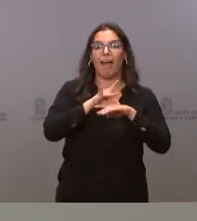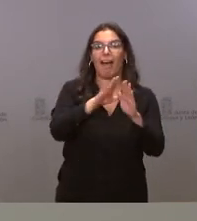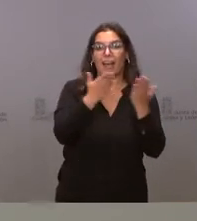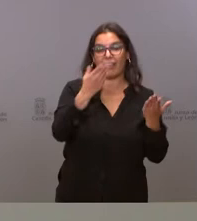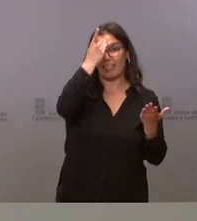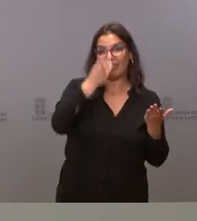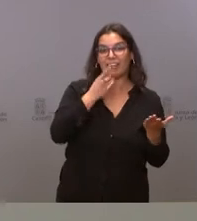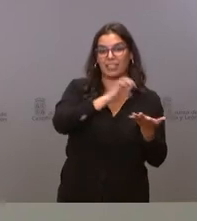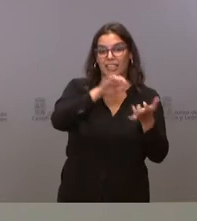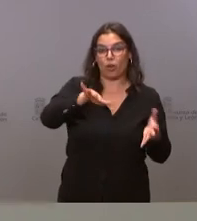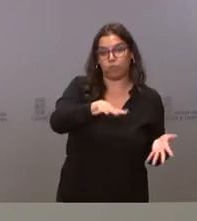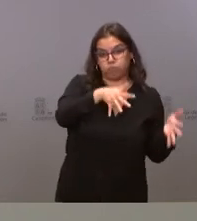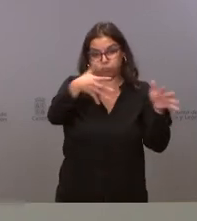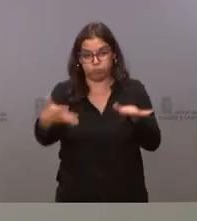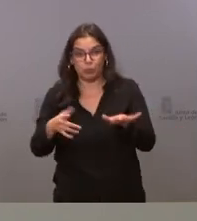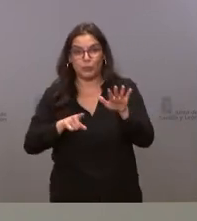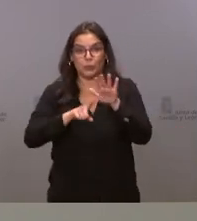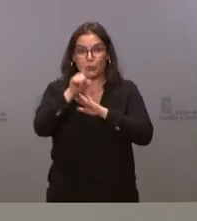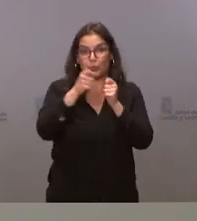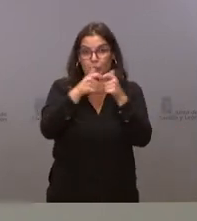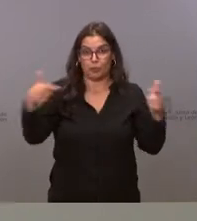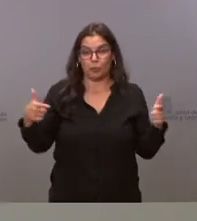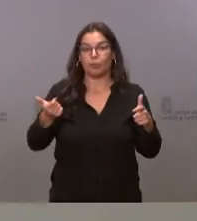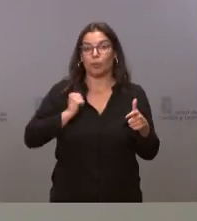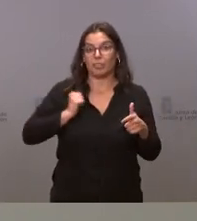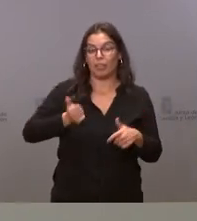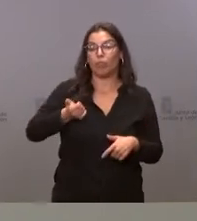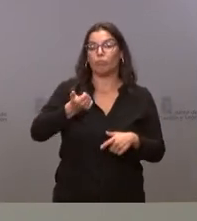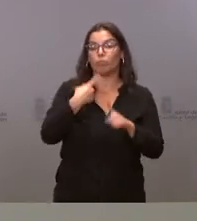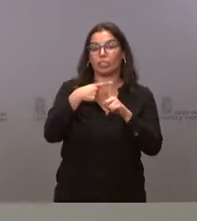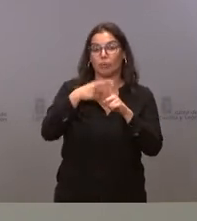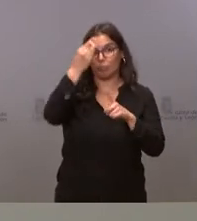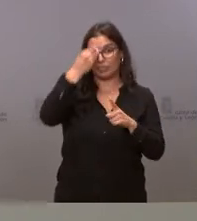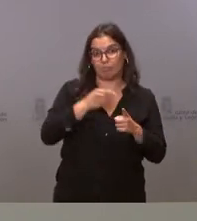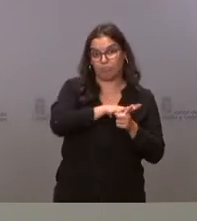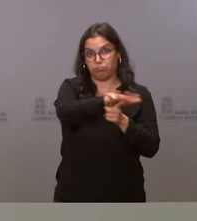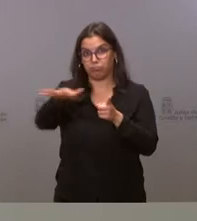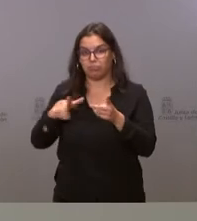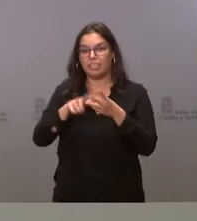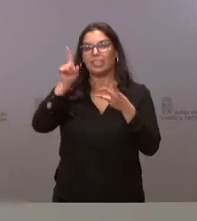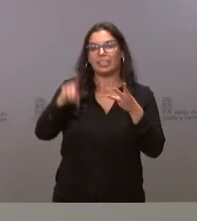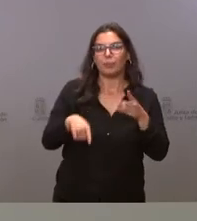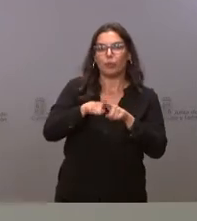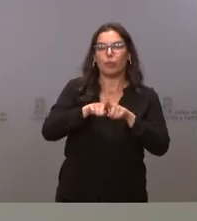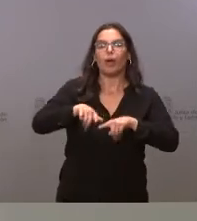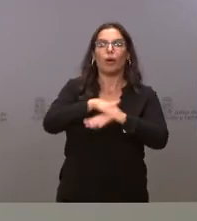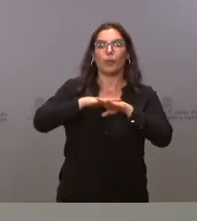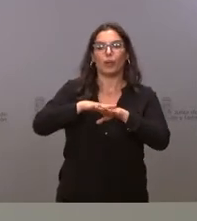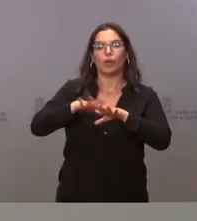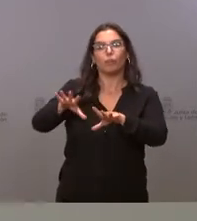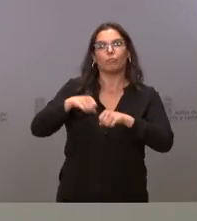aprovechando las ventajas de la digitalización y reforzar la gobernanza y la participación en relación con la